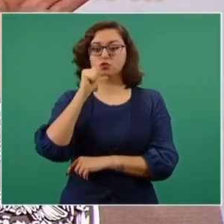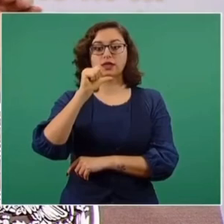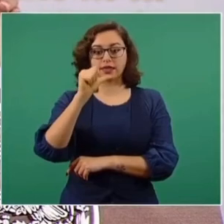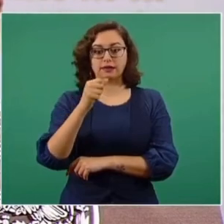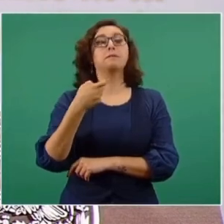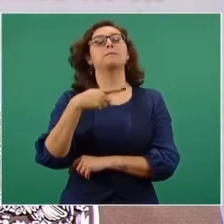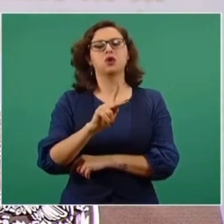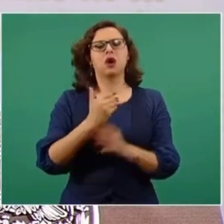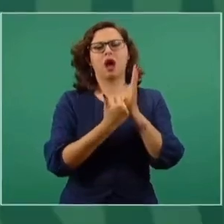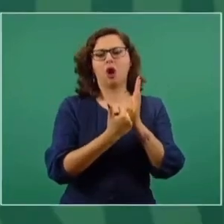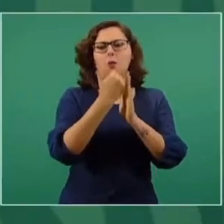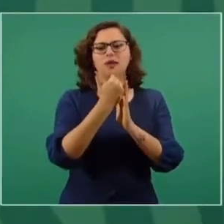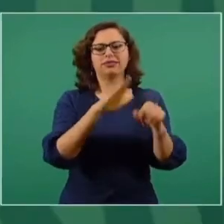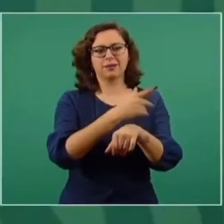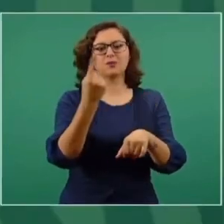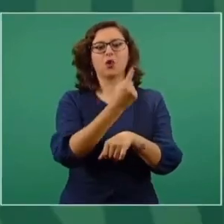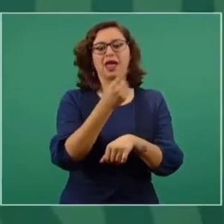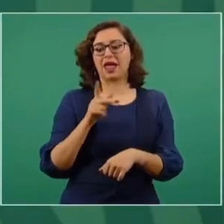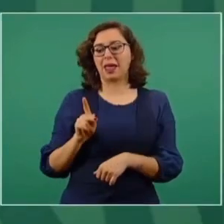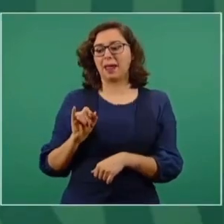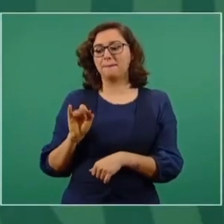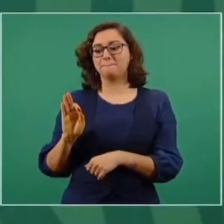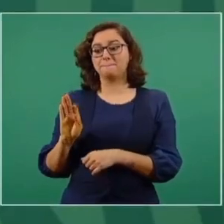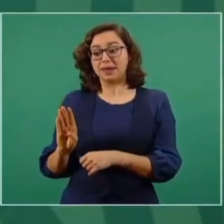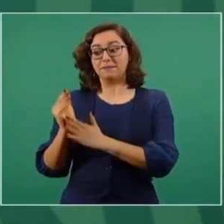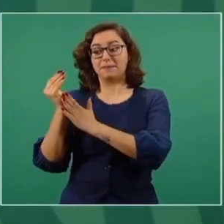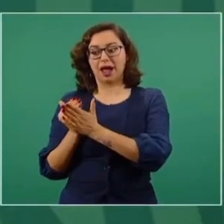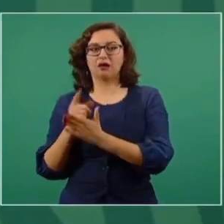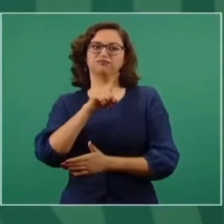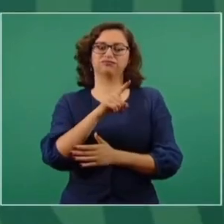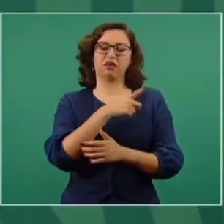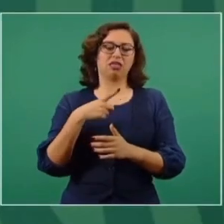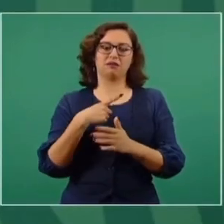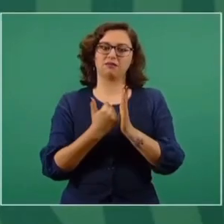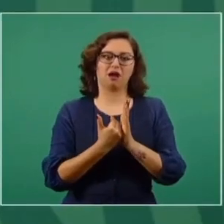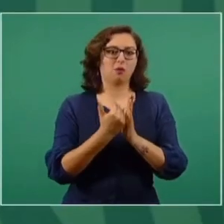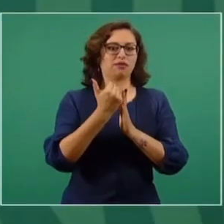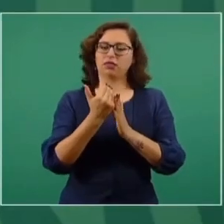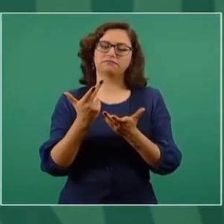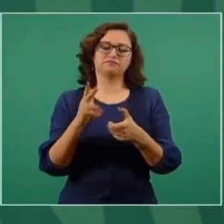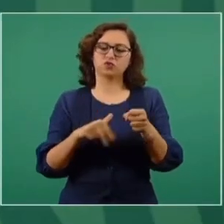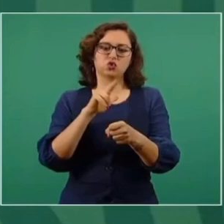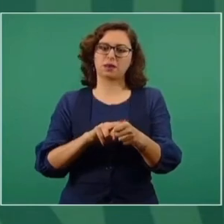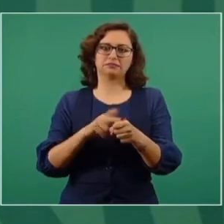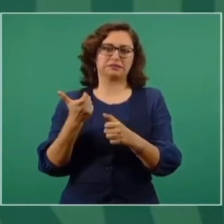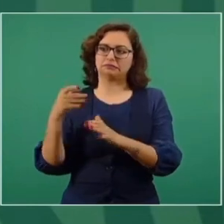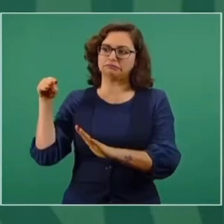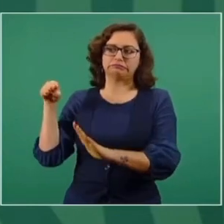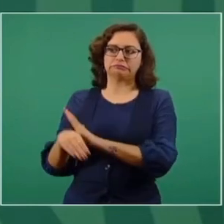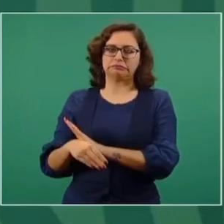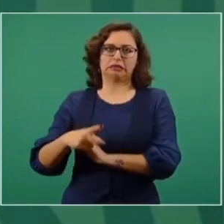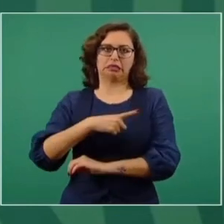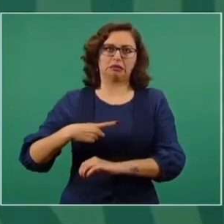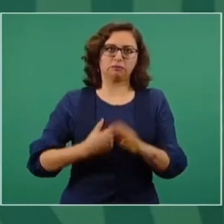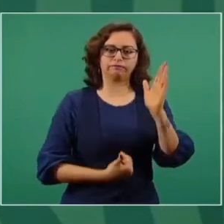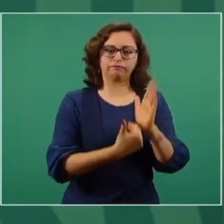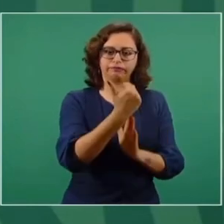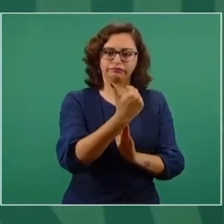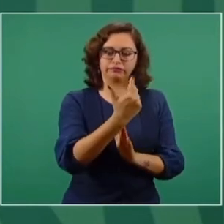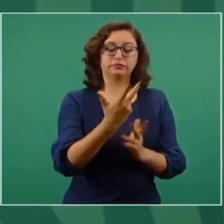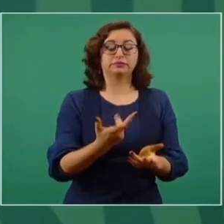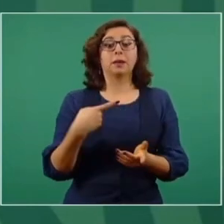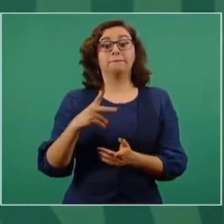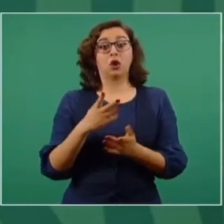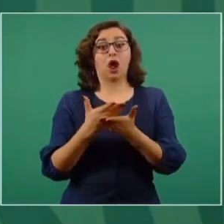endeudado, pero sí aumentó la deuda con relación al producto porque se cayó la economía, pero ahora como